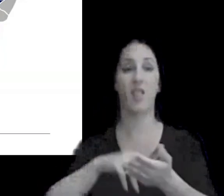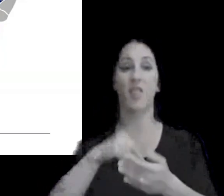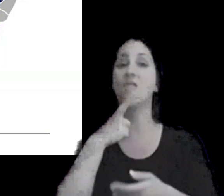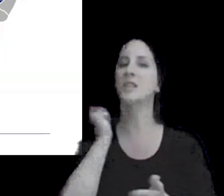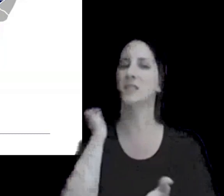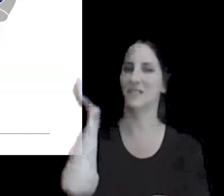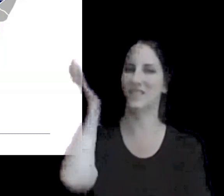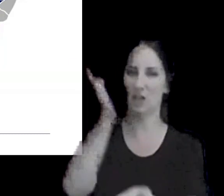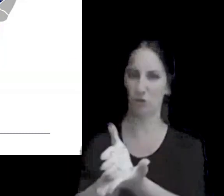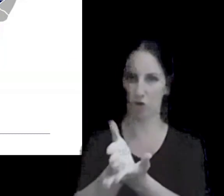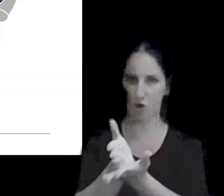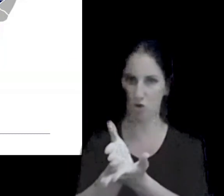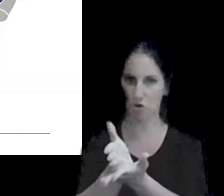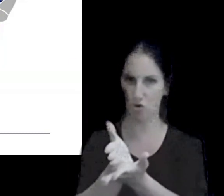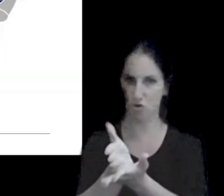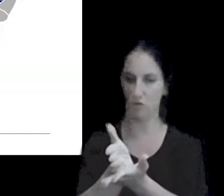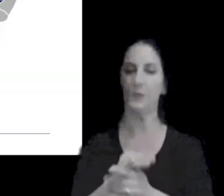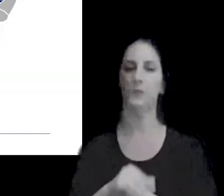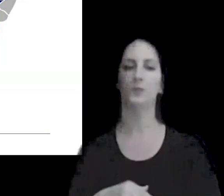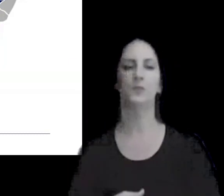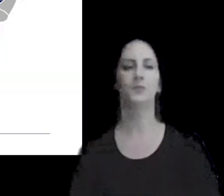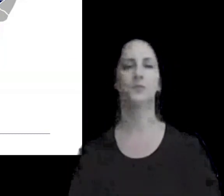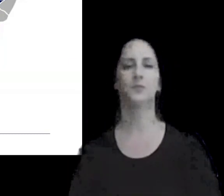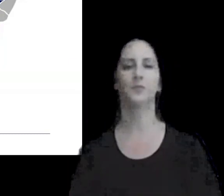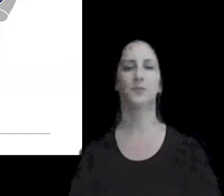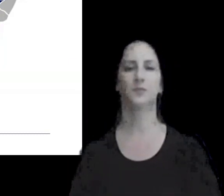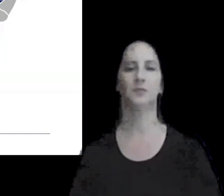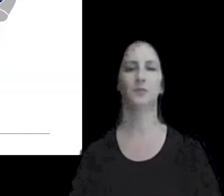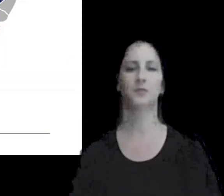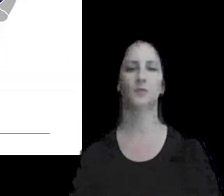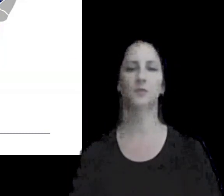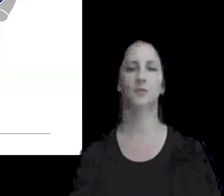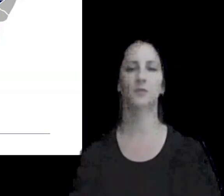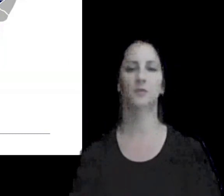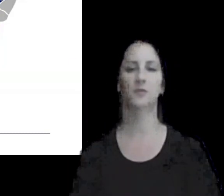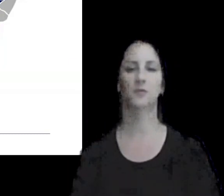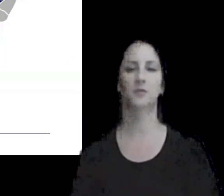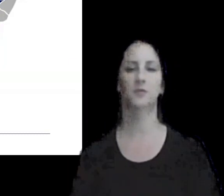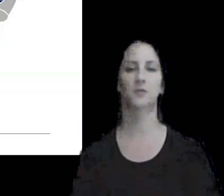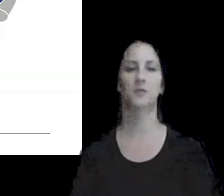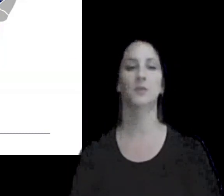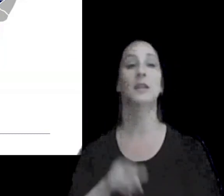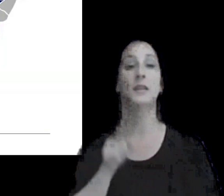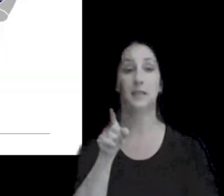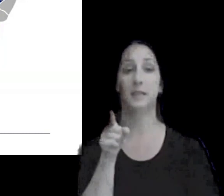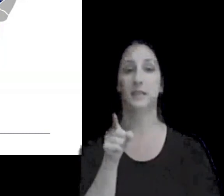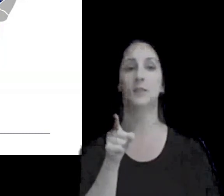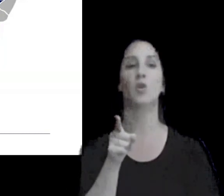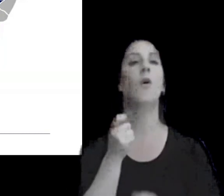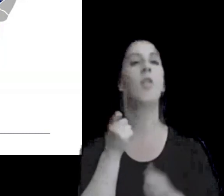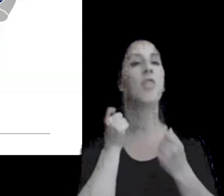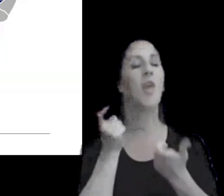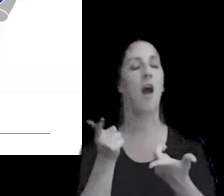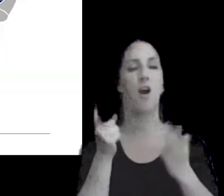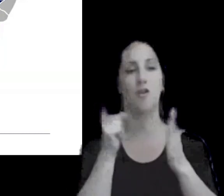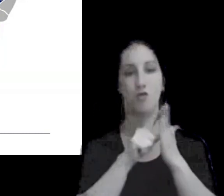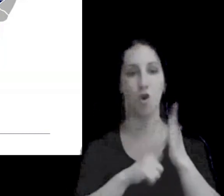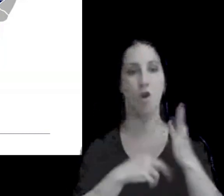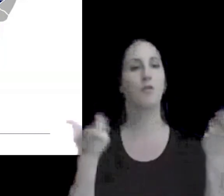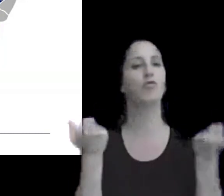sanciones y así como también son fuente normativa los tratados